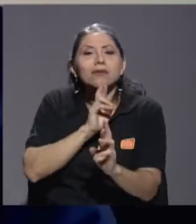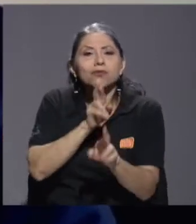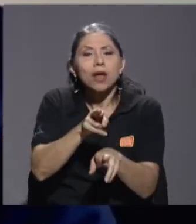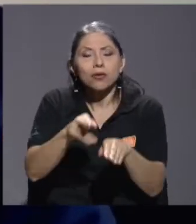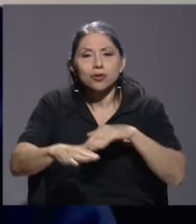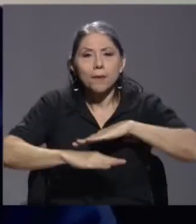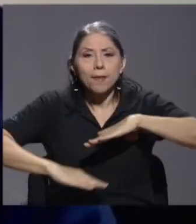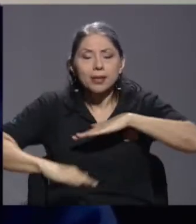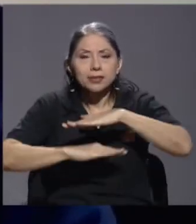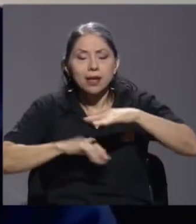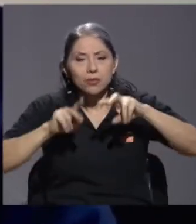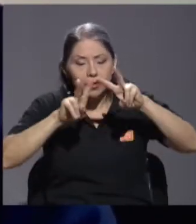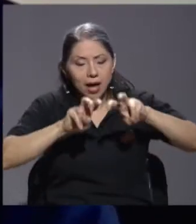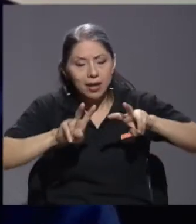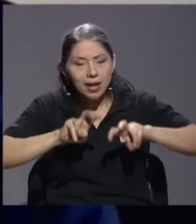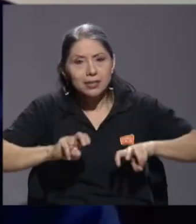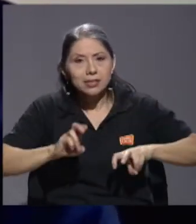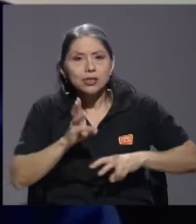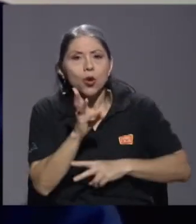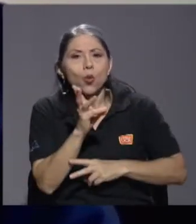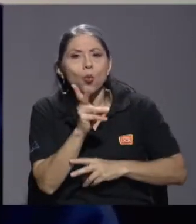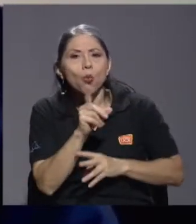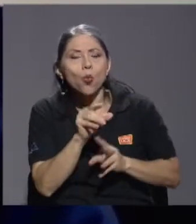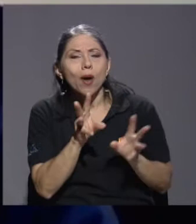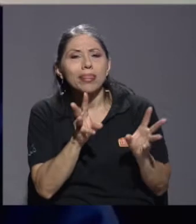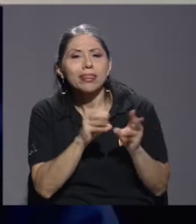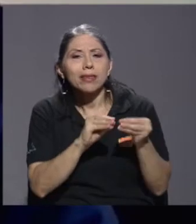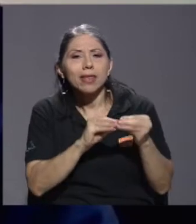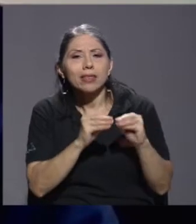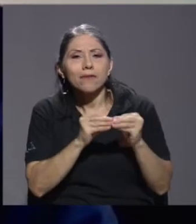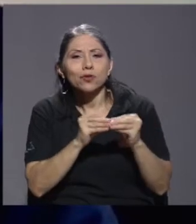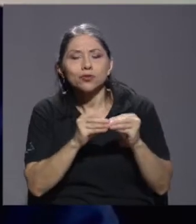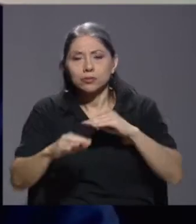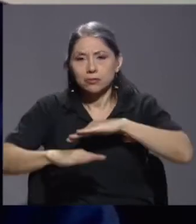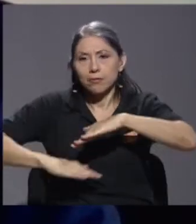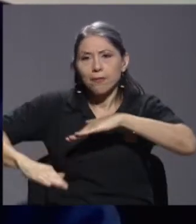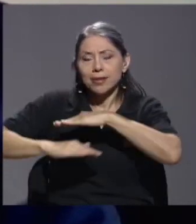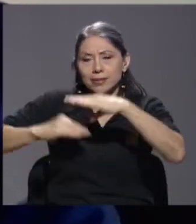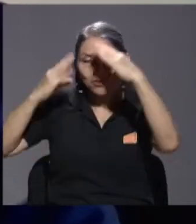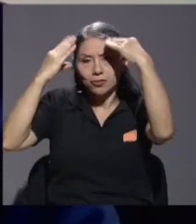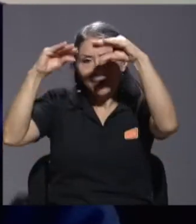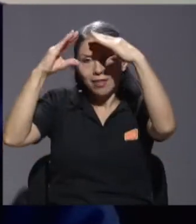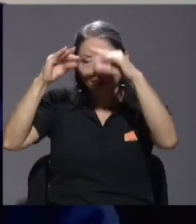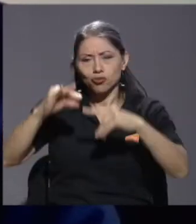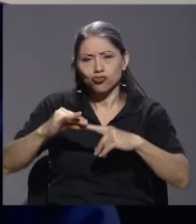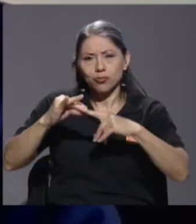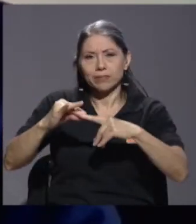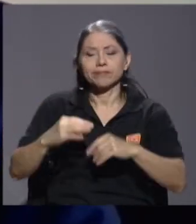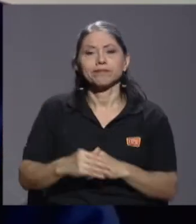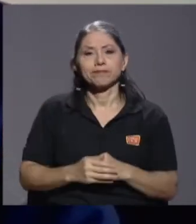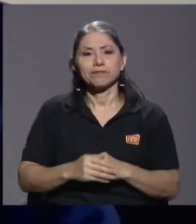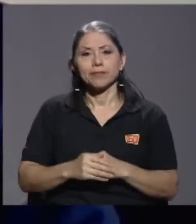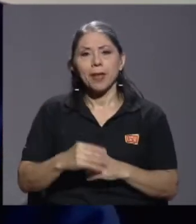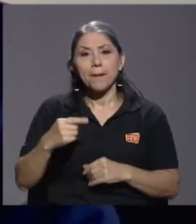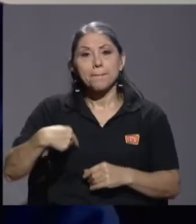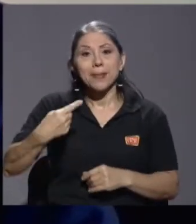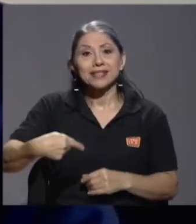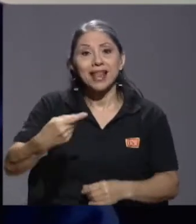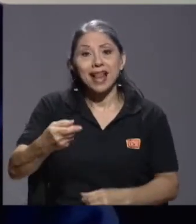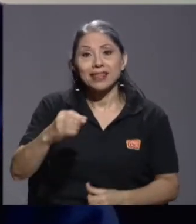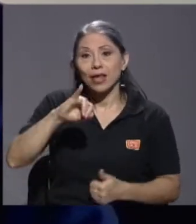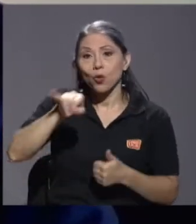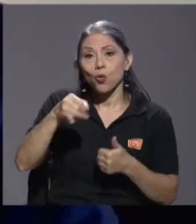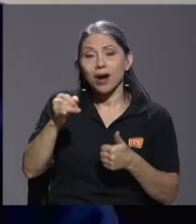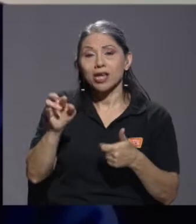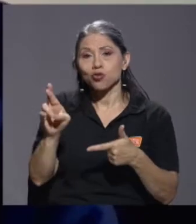cuantitativos basados en datos fundamentalmente. Más adelante, Juan y Rudolf